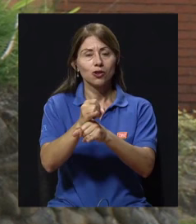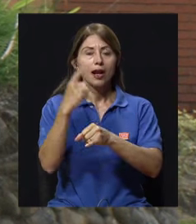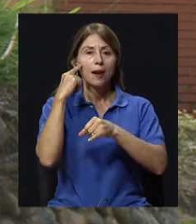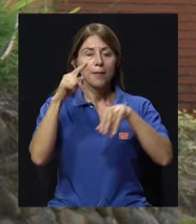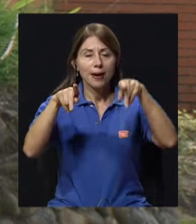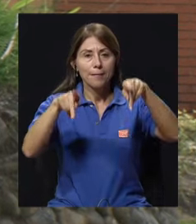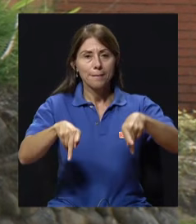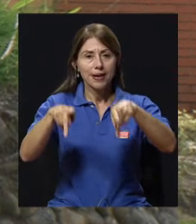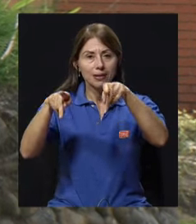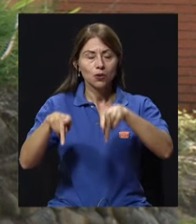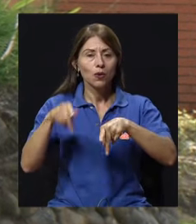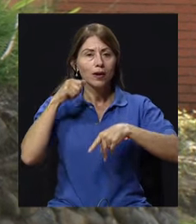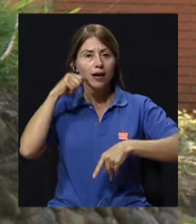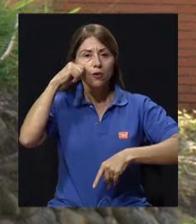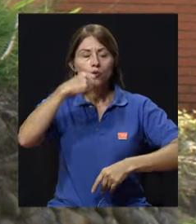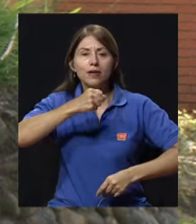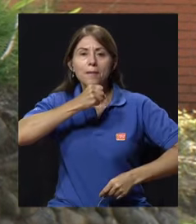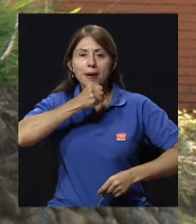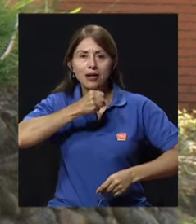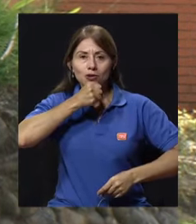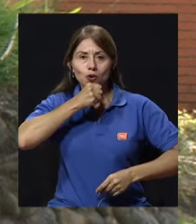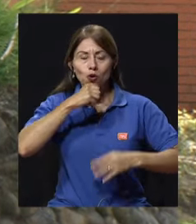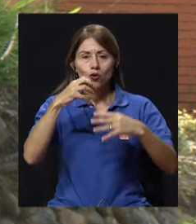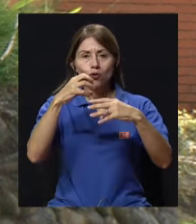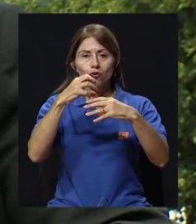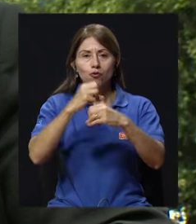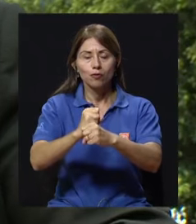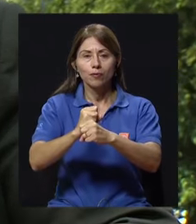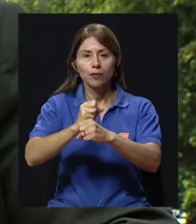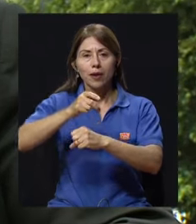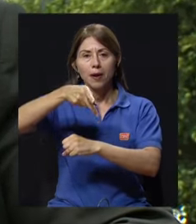mayor de las siglas PIAN.